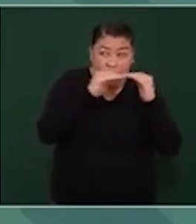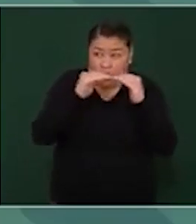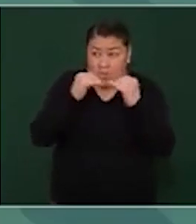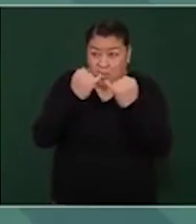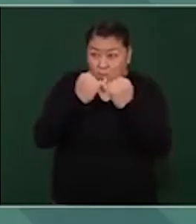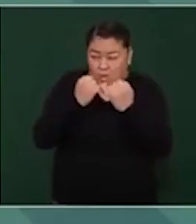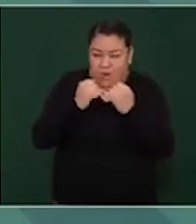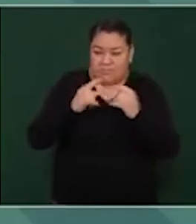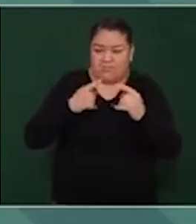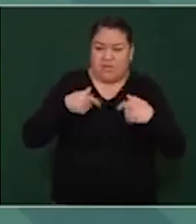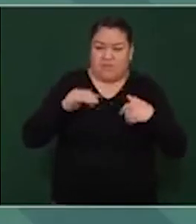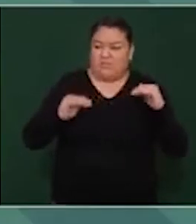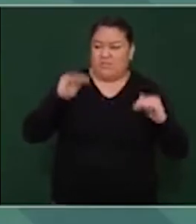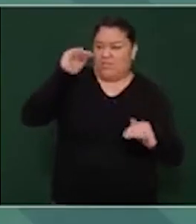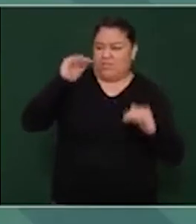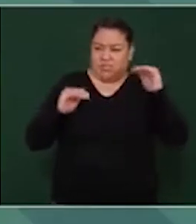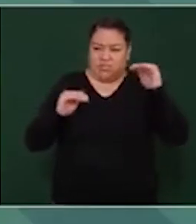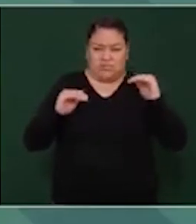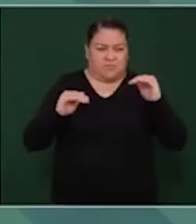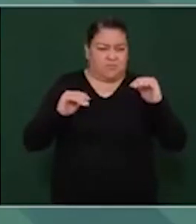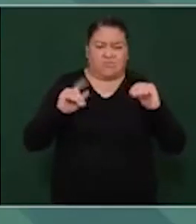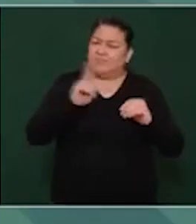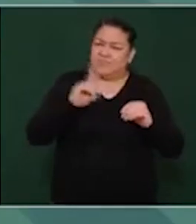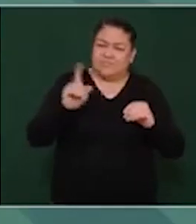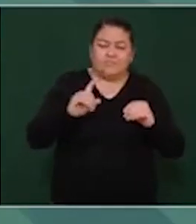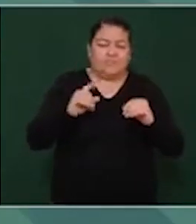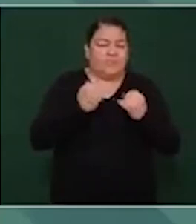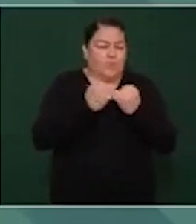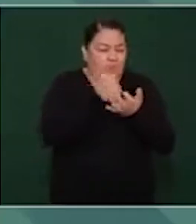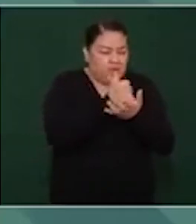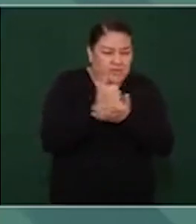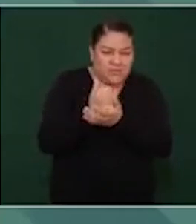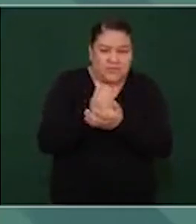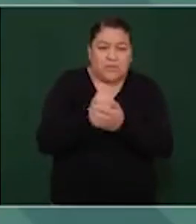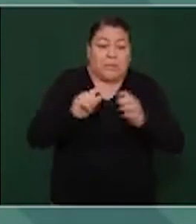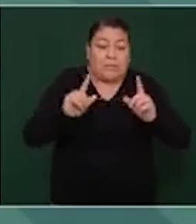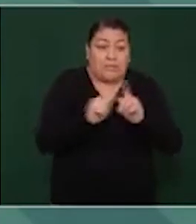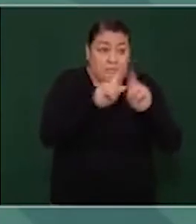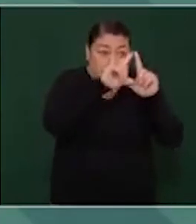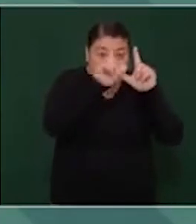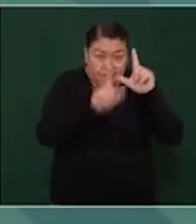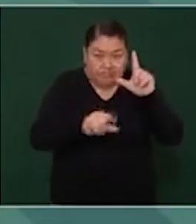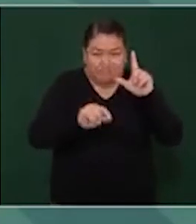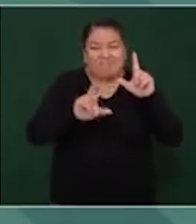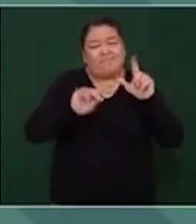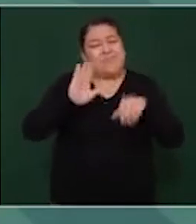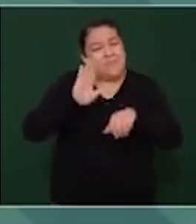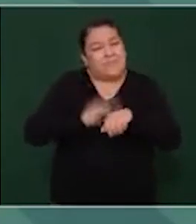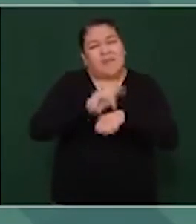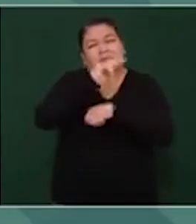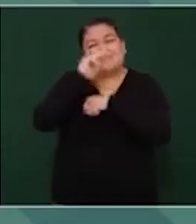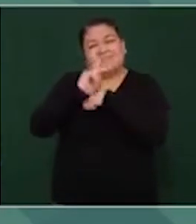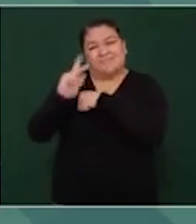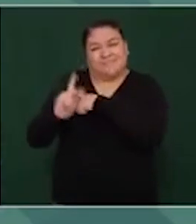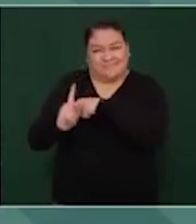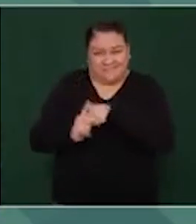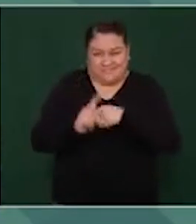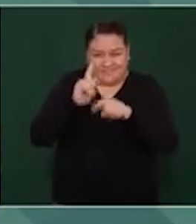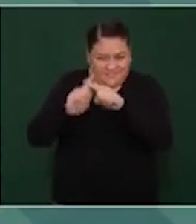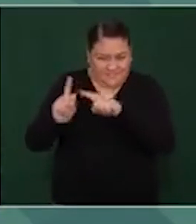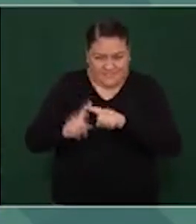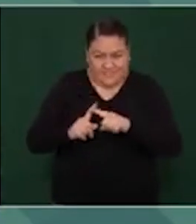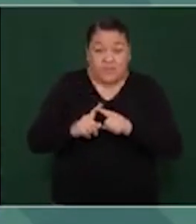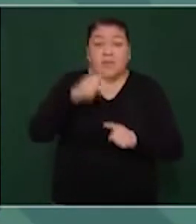México tiene que